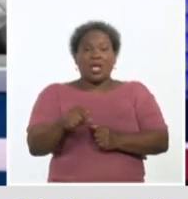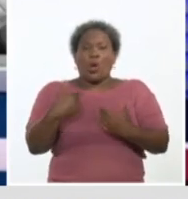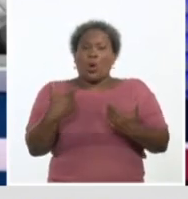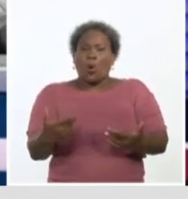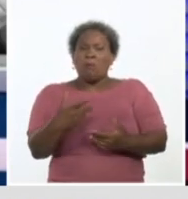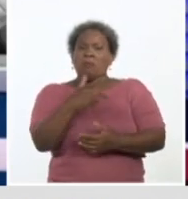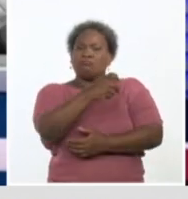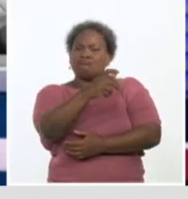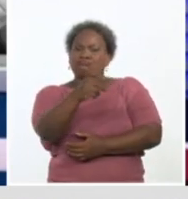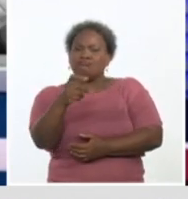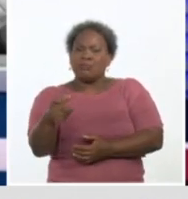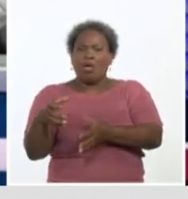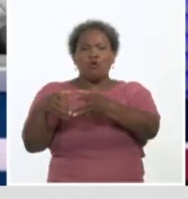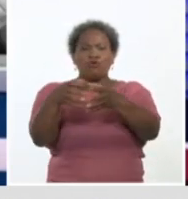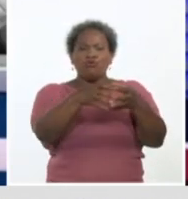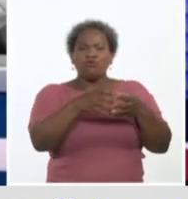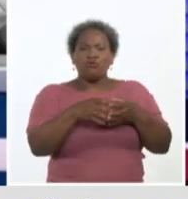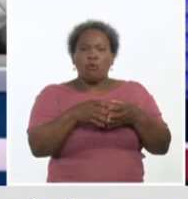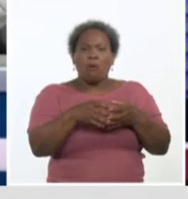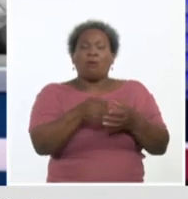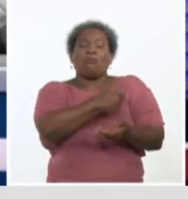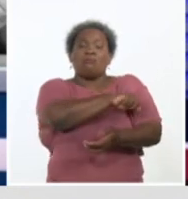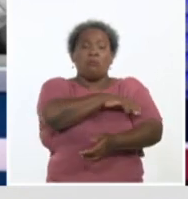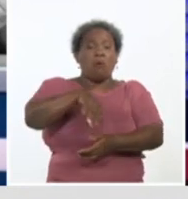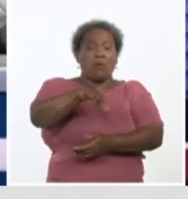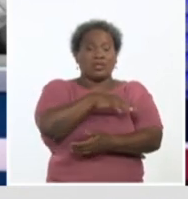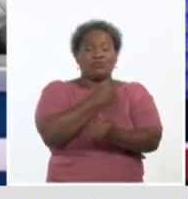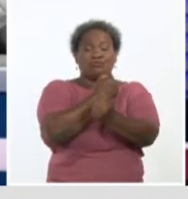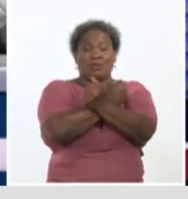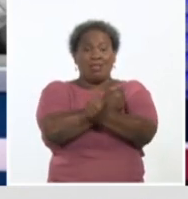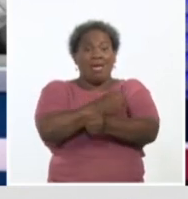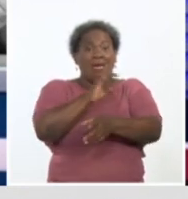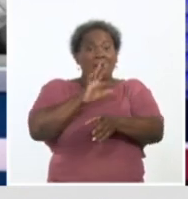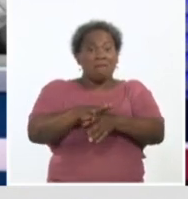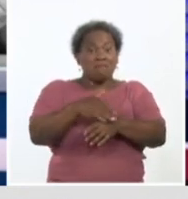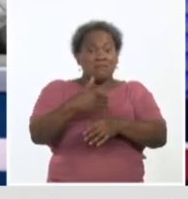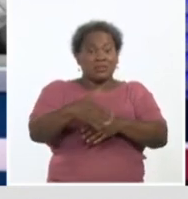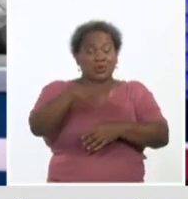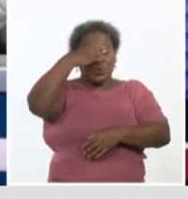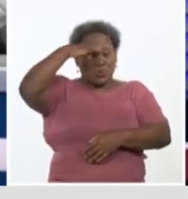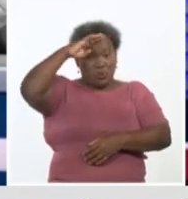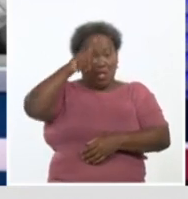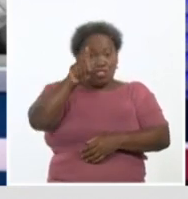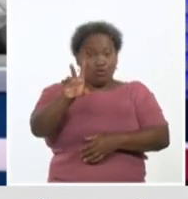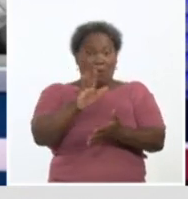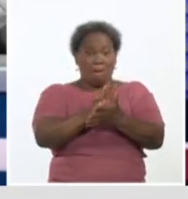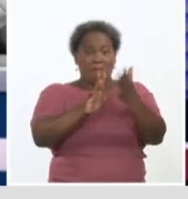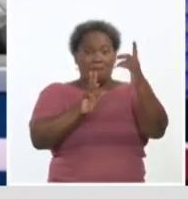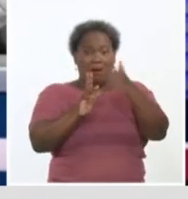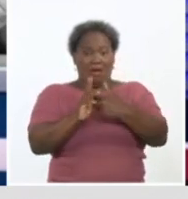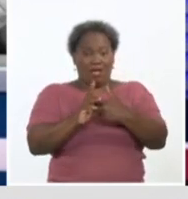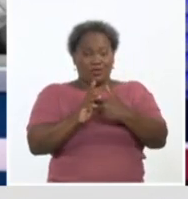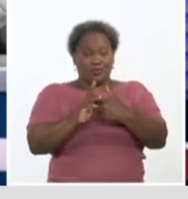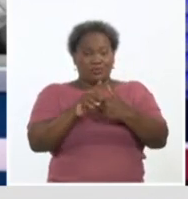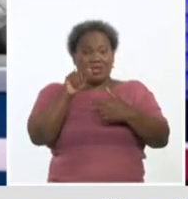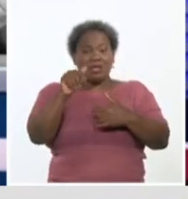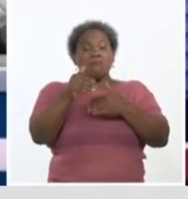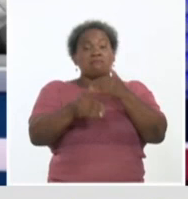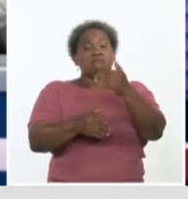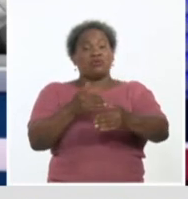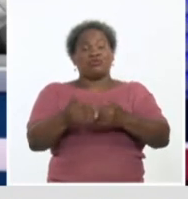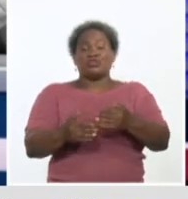sanitaria en grupos y poblaciones de riesgo que comenzó en el país el pasado 12 de mayo. Es un proceso